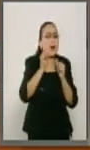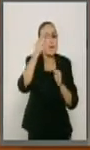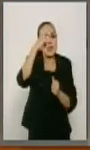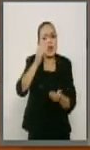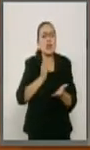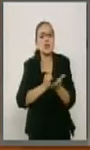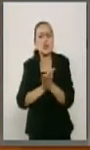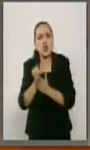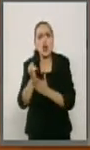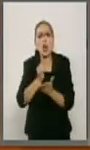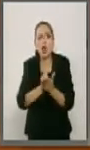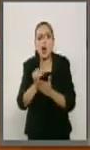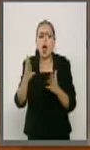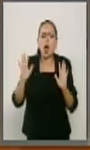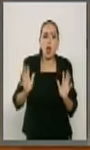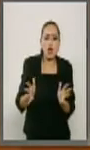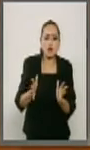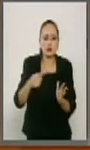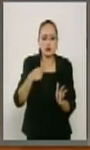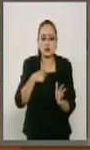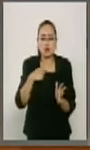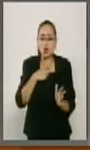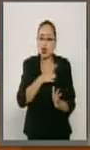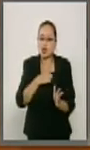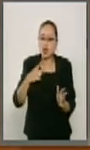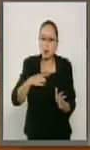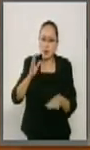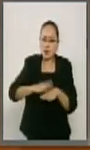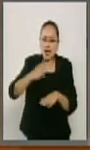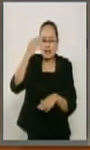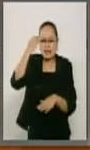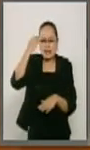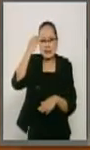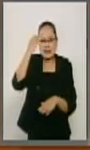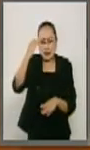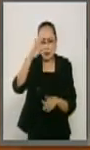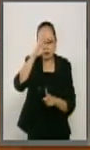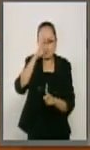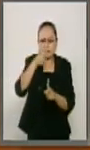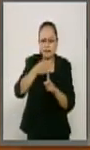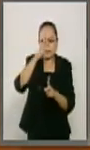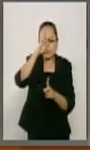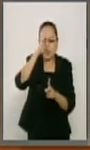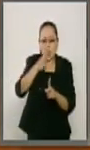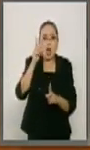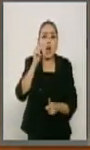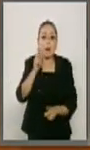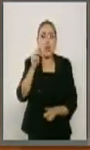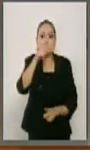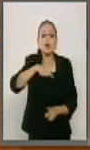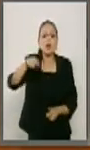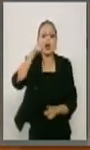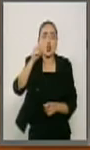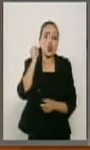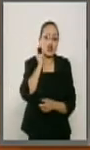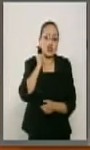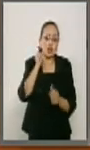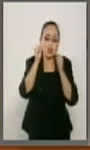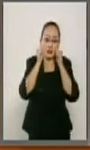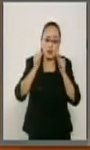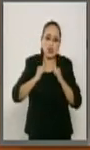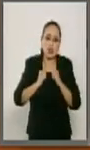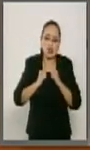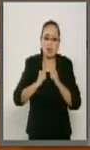podermos entrar en el tema, he tenido que dedicar un gran tiempo para tratar de ver si los senadores ponen atención, que esto es fundamental.